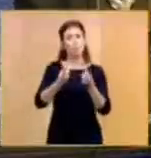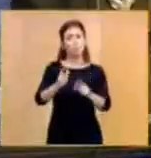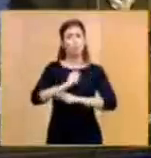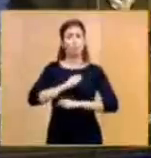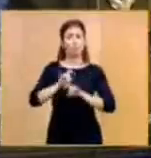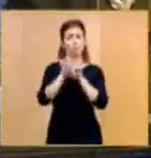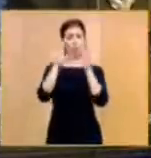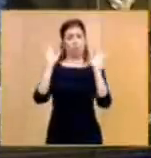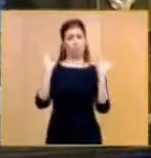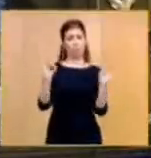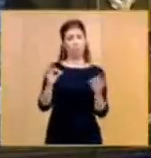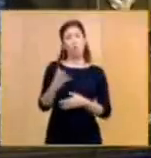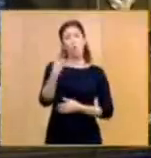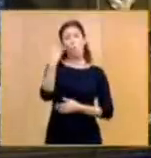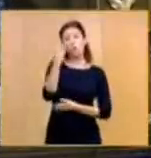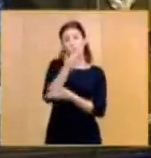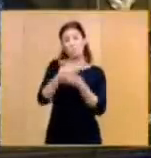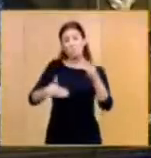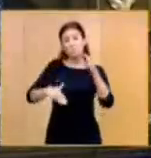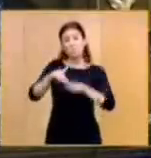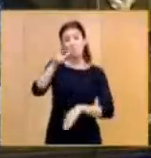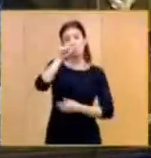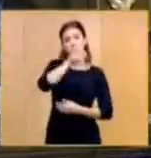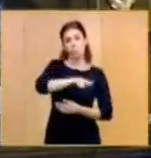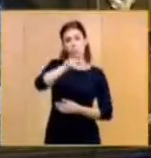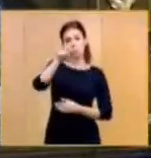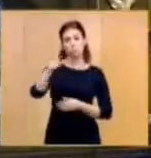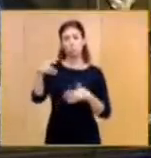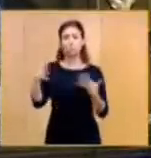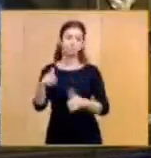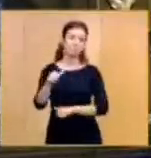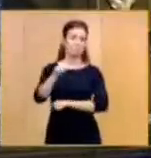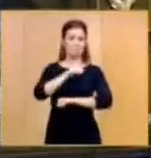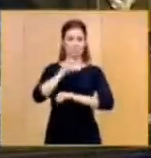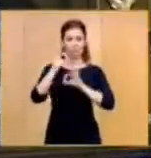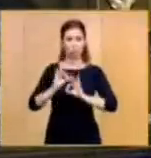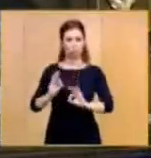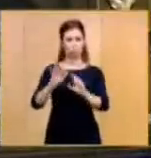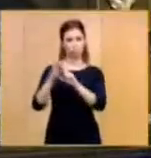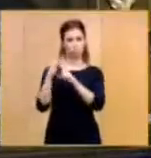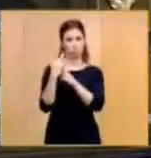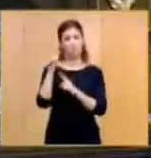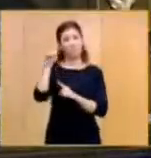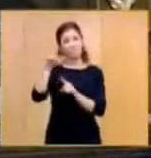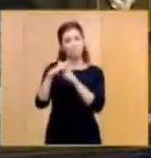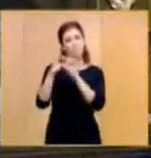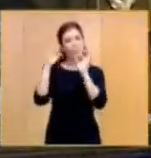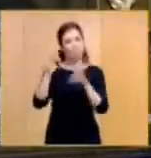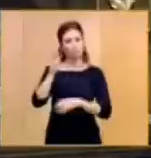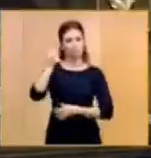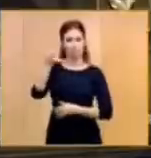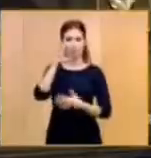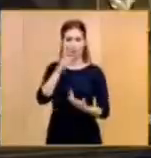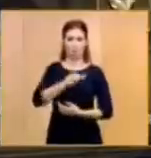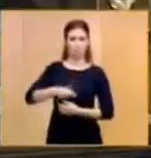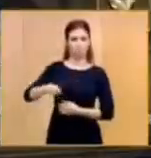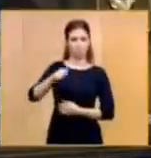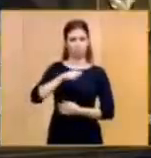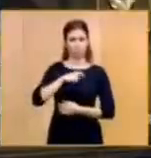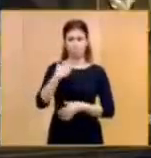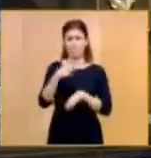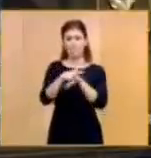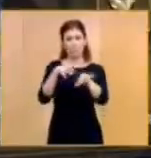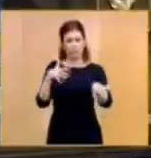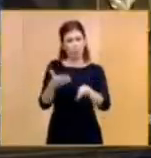Hay más de 4 millones de personas en el paro. Este es el Estado de la Nación. Casi todos habían